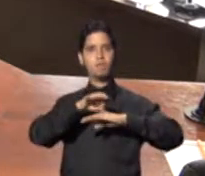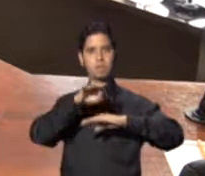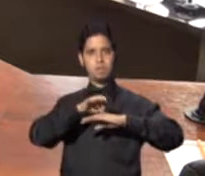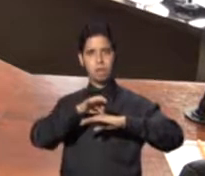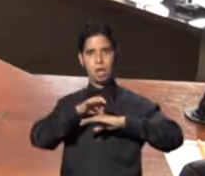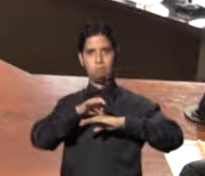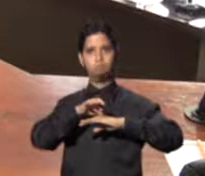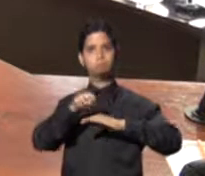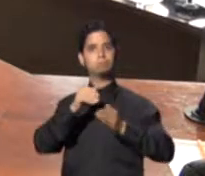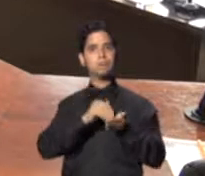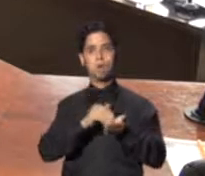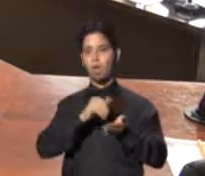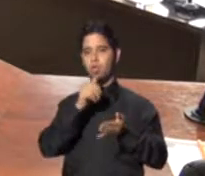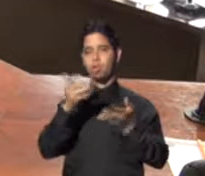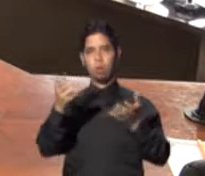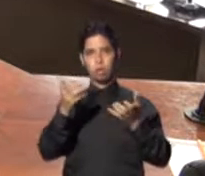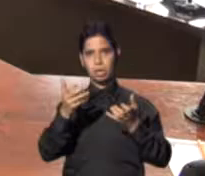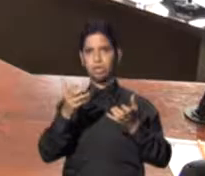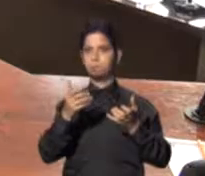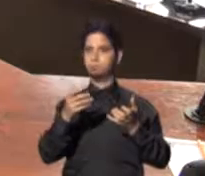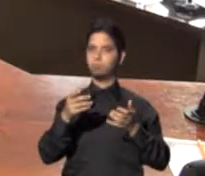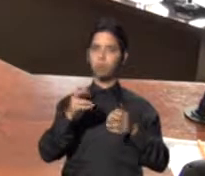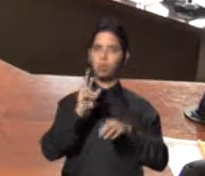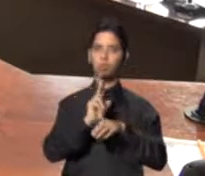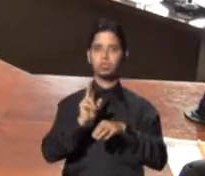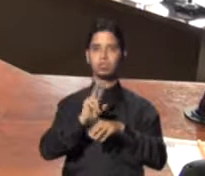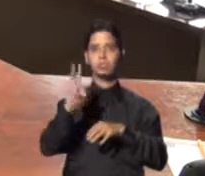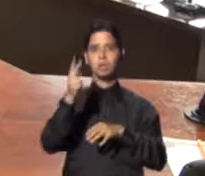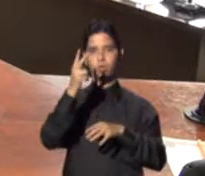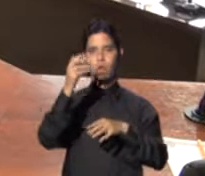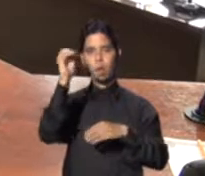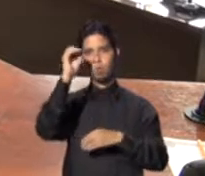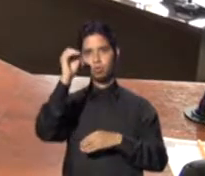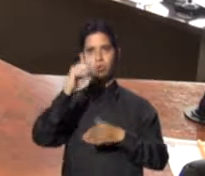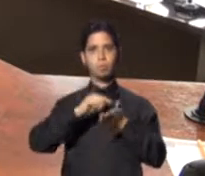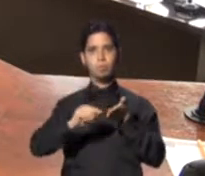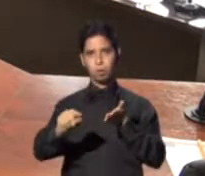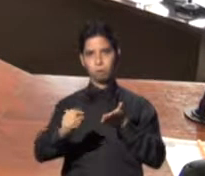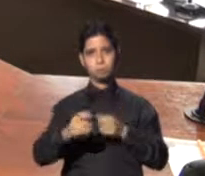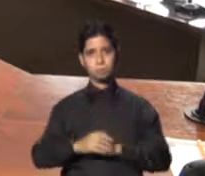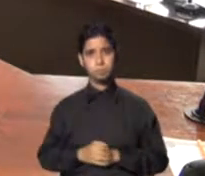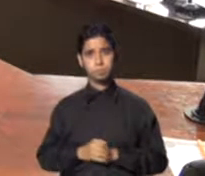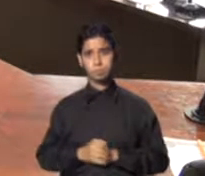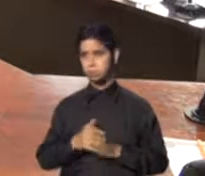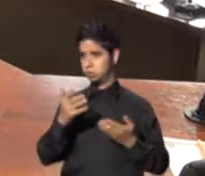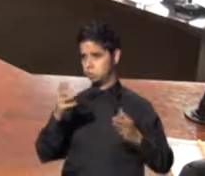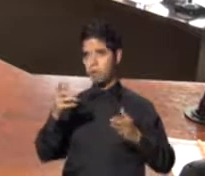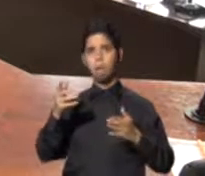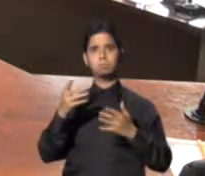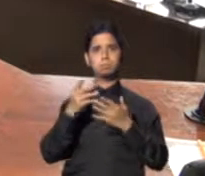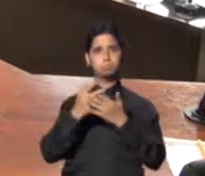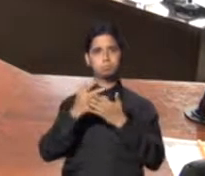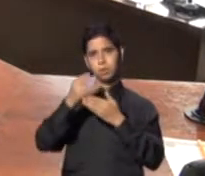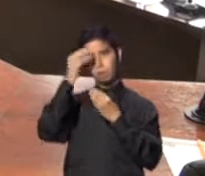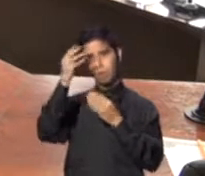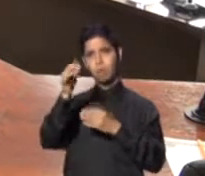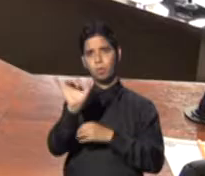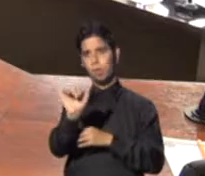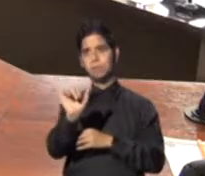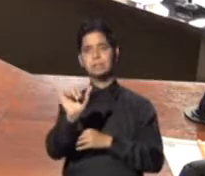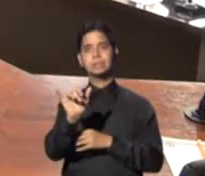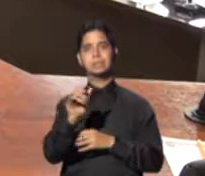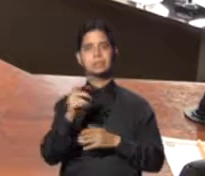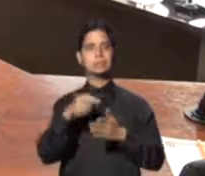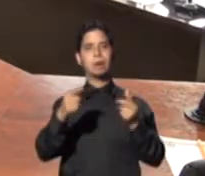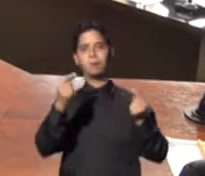No quieren dar el segundo método electrónico. Y eso es una realidad, los medios lo han divulgado en un momento dado conmigo. Así que lo que yo necesito de Hacienda